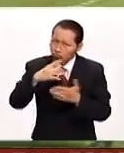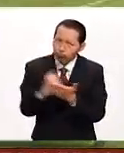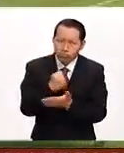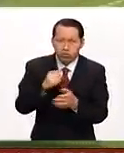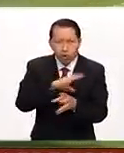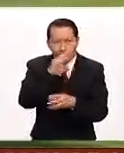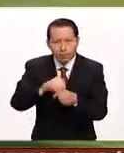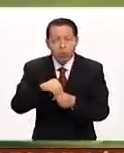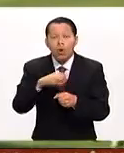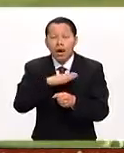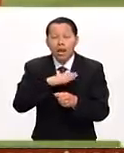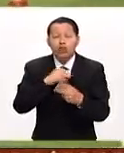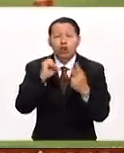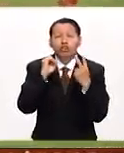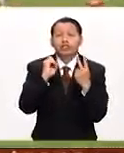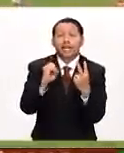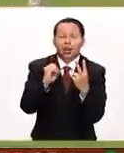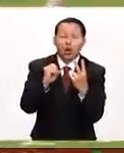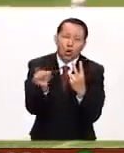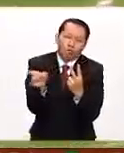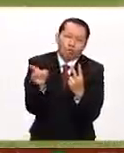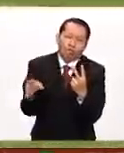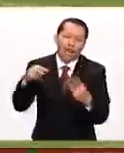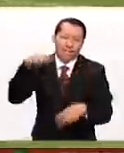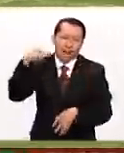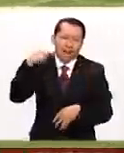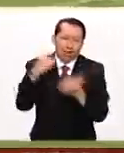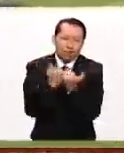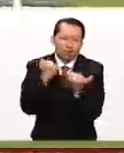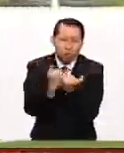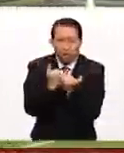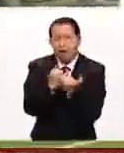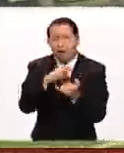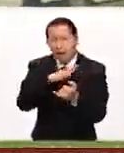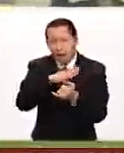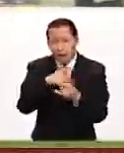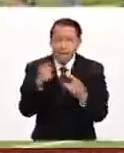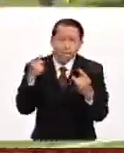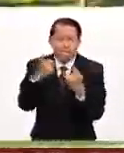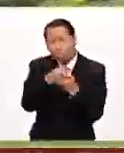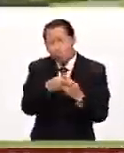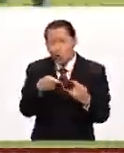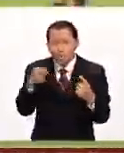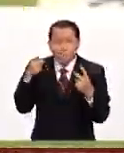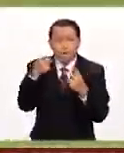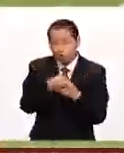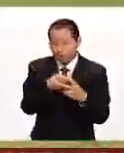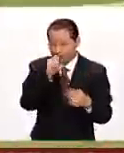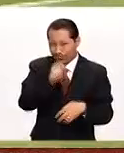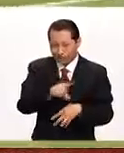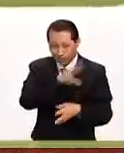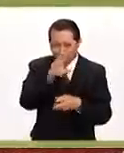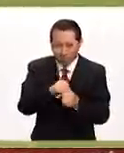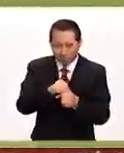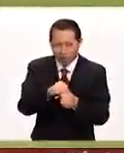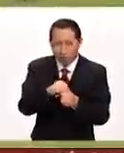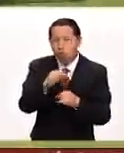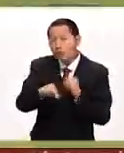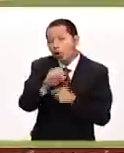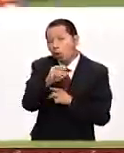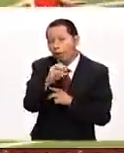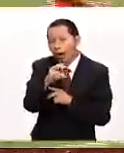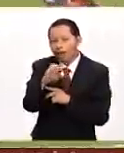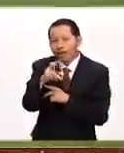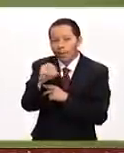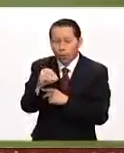pues con un 2 por 0 derrotan a Veracruz, Orbelín Pineda puso el primero y después Omar Bravo ponía los cartones definitivos, con este